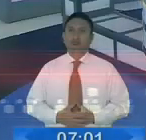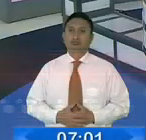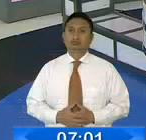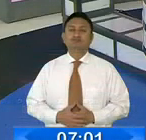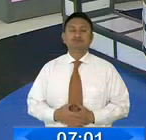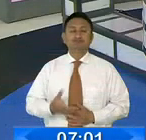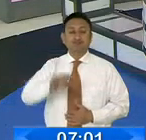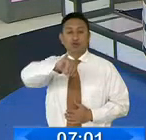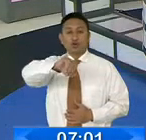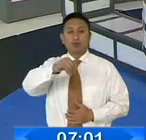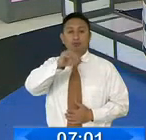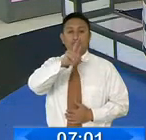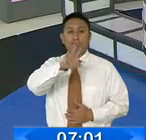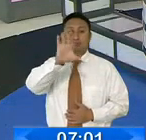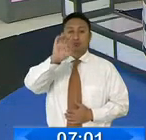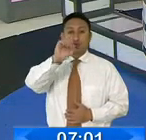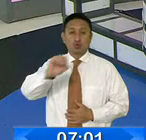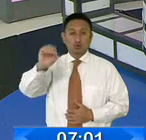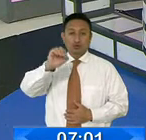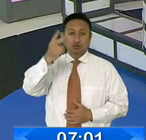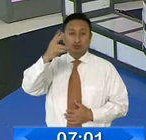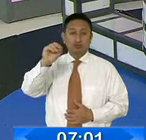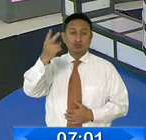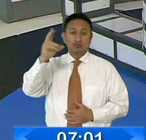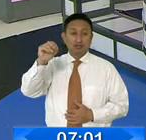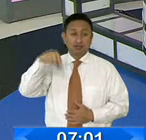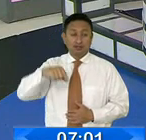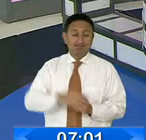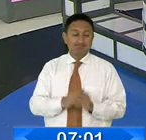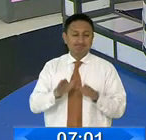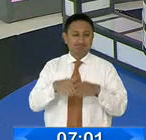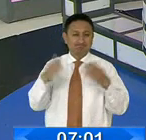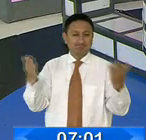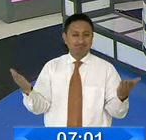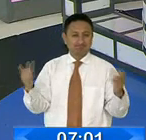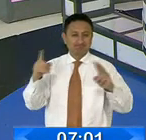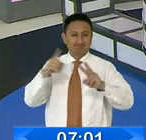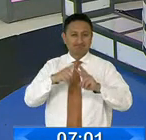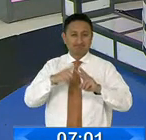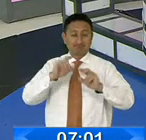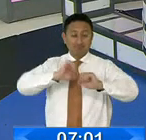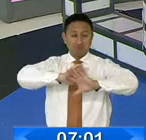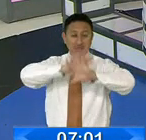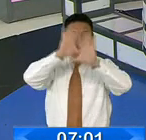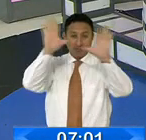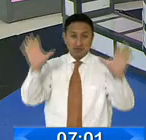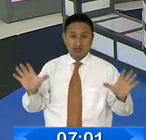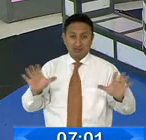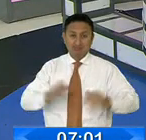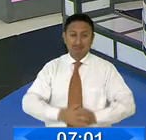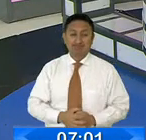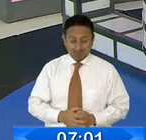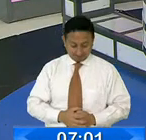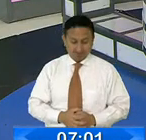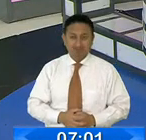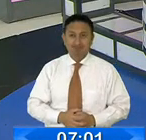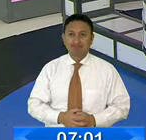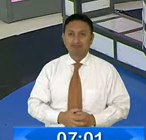Día jueves veintinueve de octubre del dos mil veinte edición de la mañana de nuestro informativo El Comercio TV